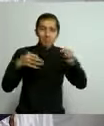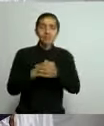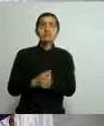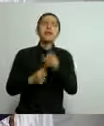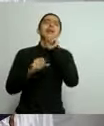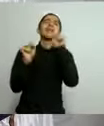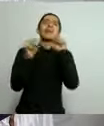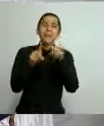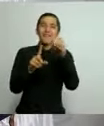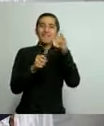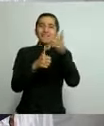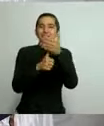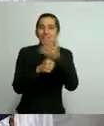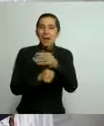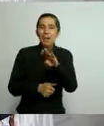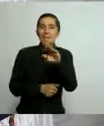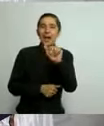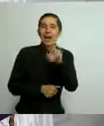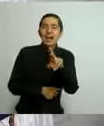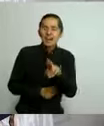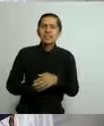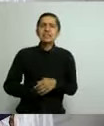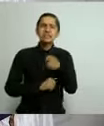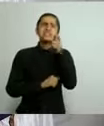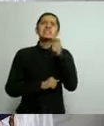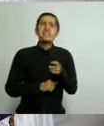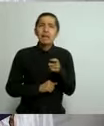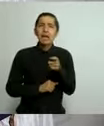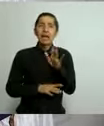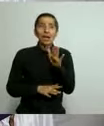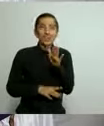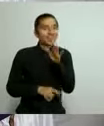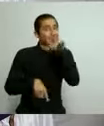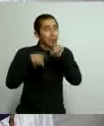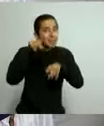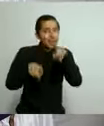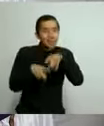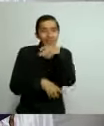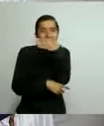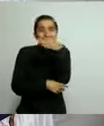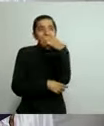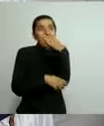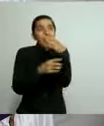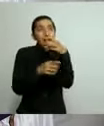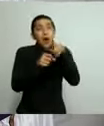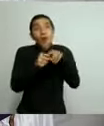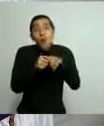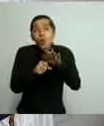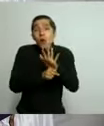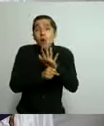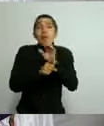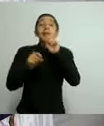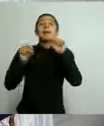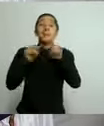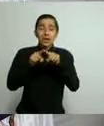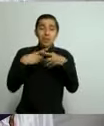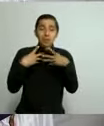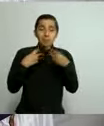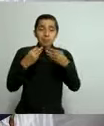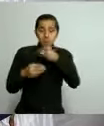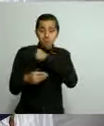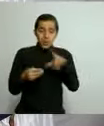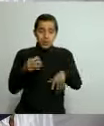de los bares, todo dependerá de la bandera y del número de contagios de cada municipio